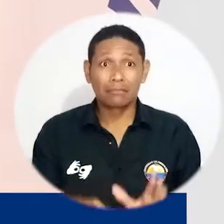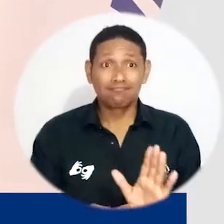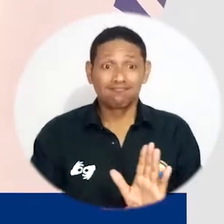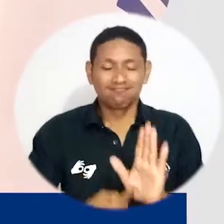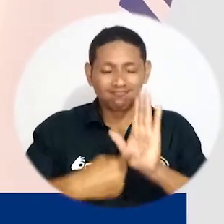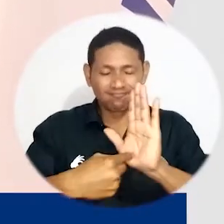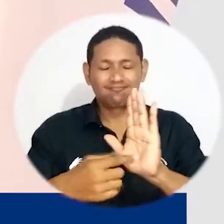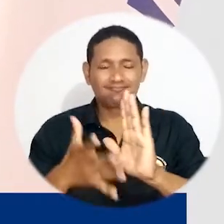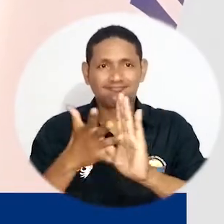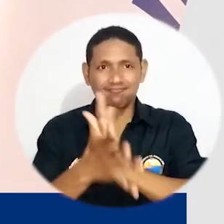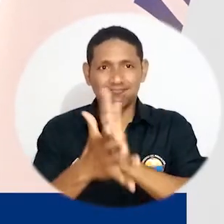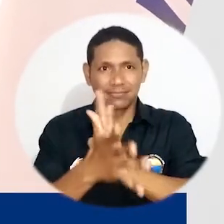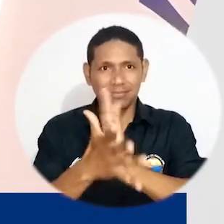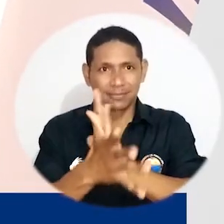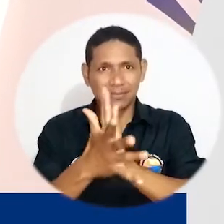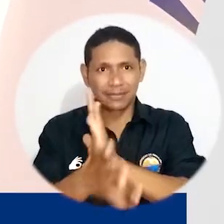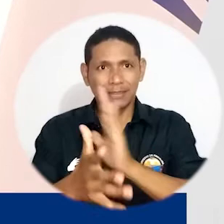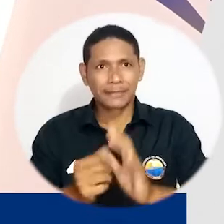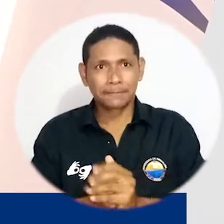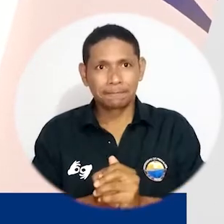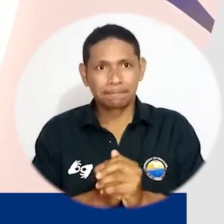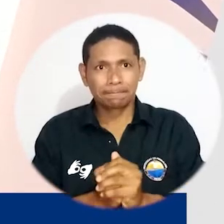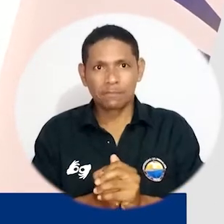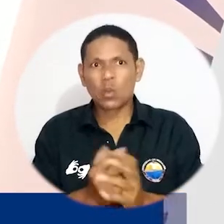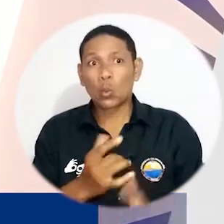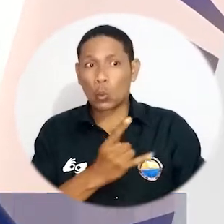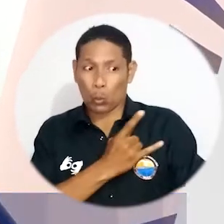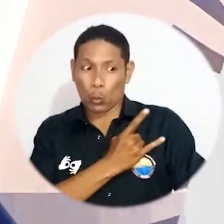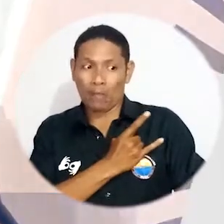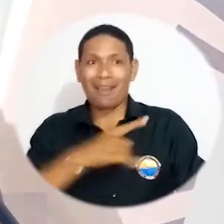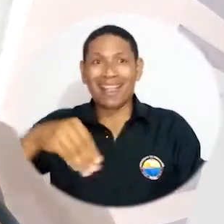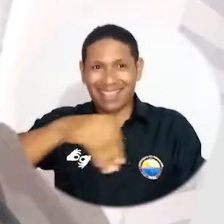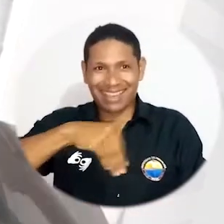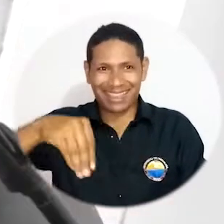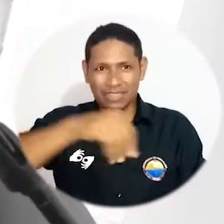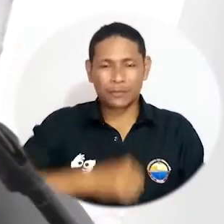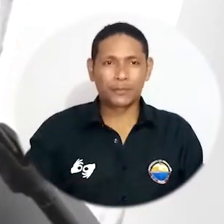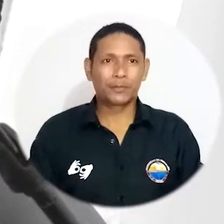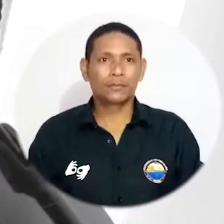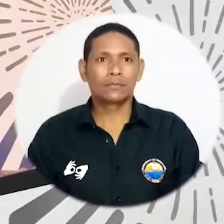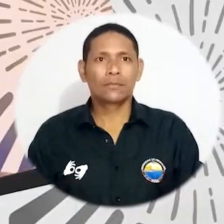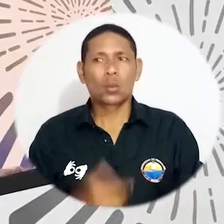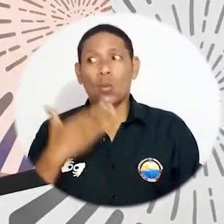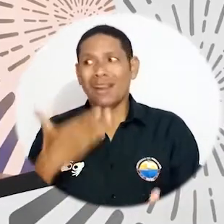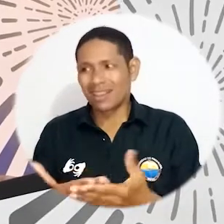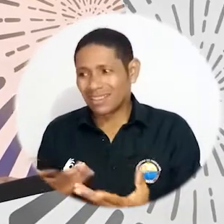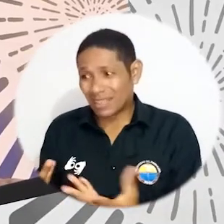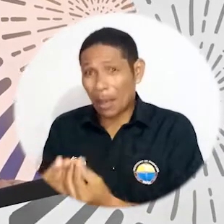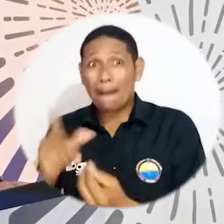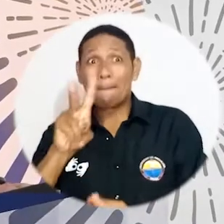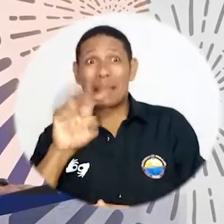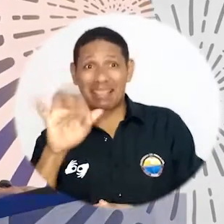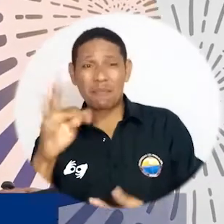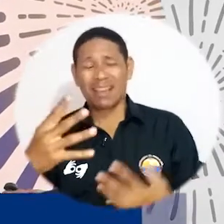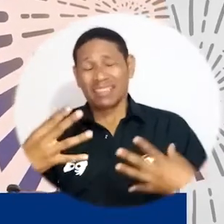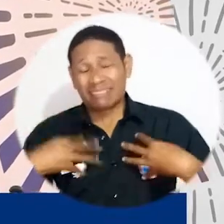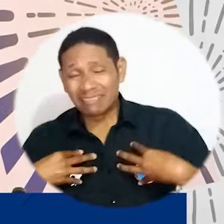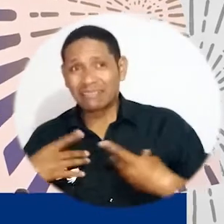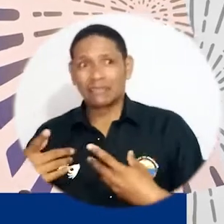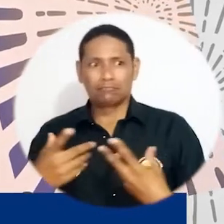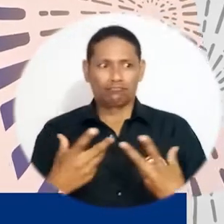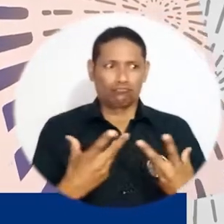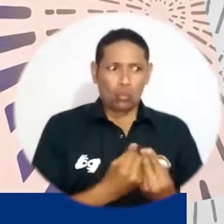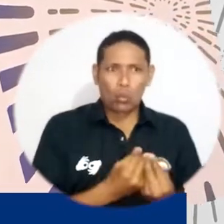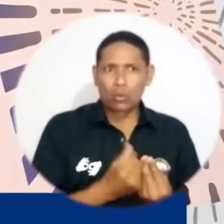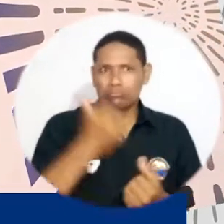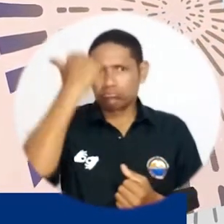Esto es parte de uno de los testimonios y de los impactos al interior de la Universidad del Atlántico. Agradezco a cada una de las víctimas y todas